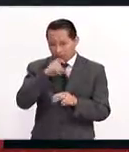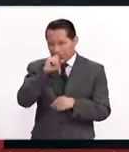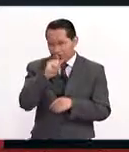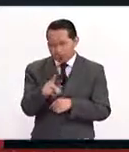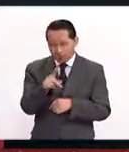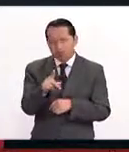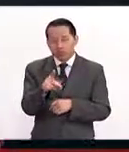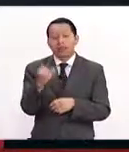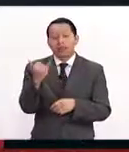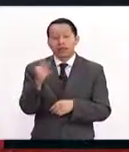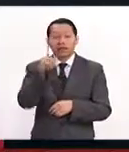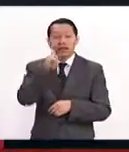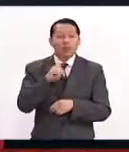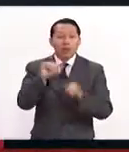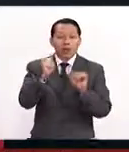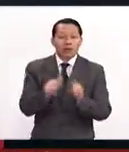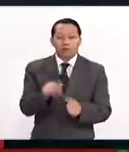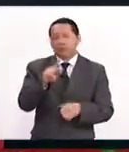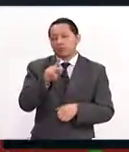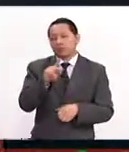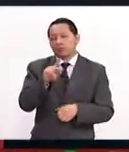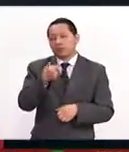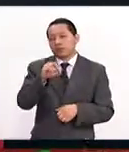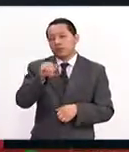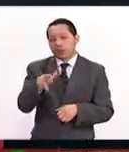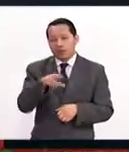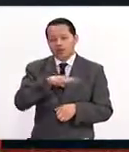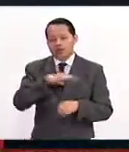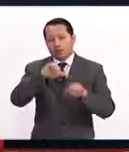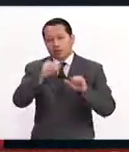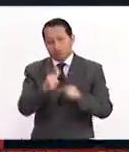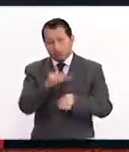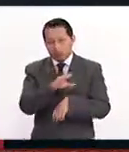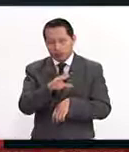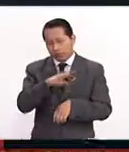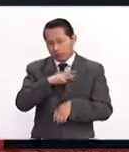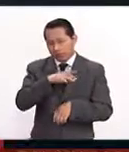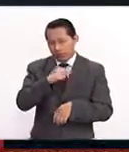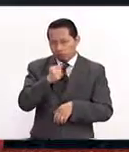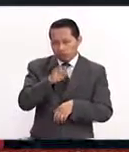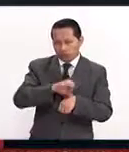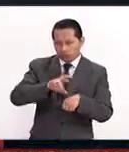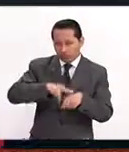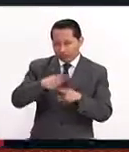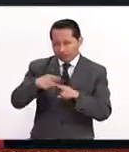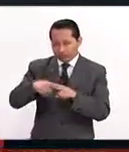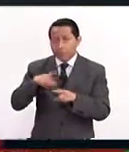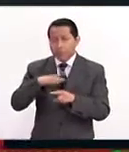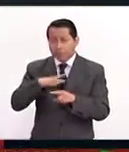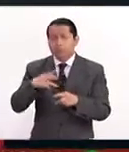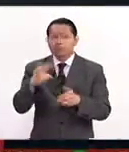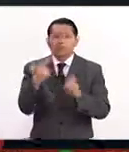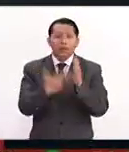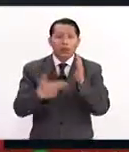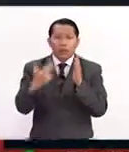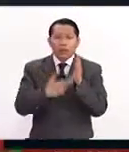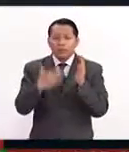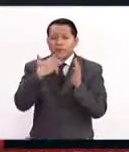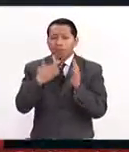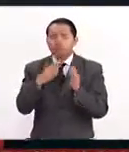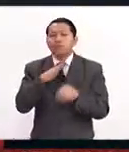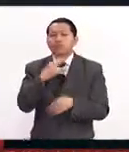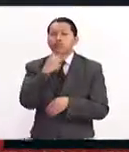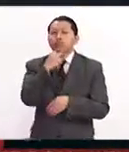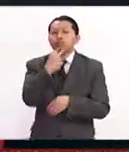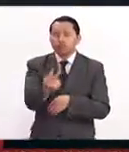y la actriz Pilar Bolívar, que es actriz y conductora. Vamos a tener también talleres prácticos, un taller de dicción,